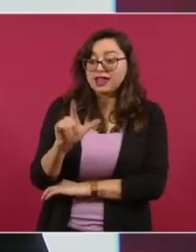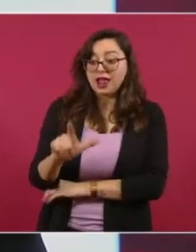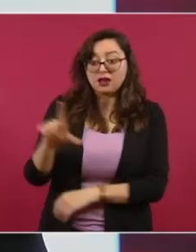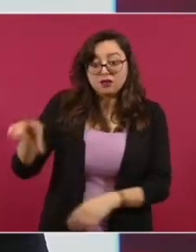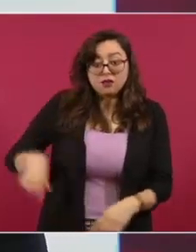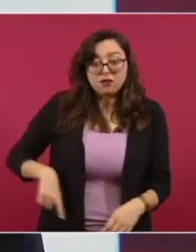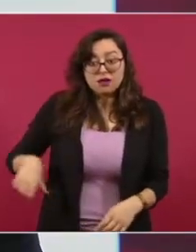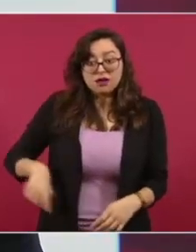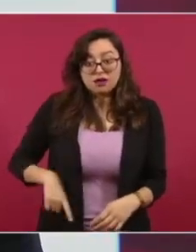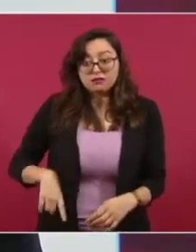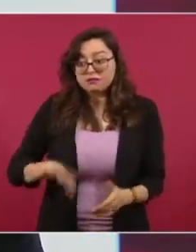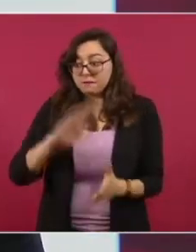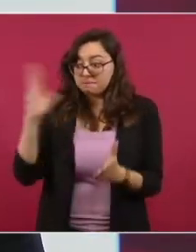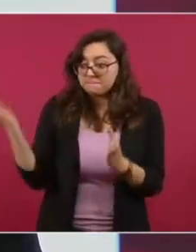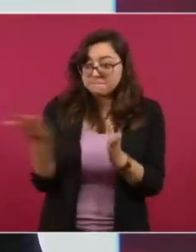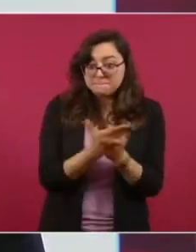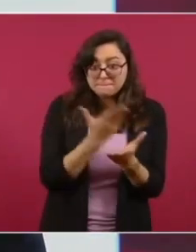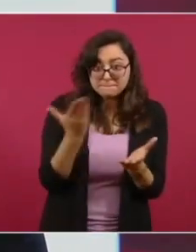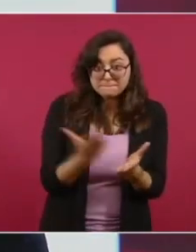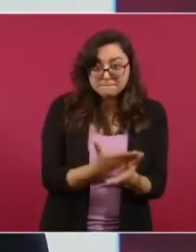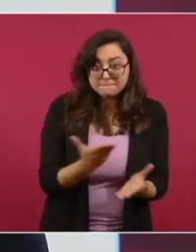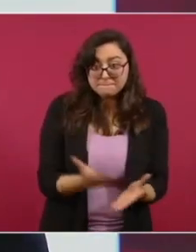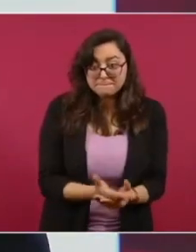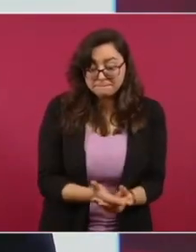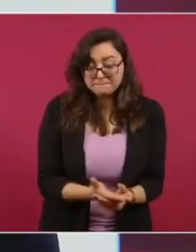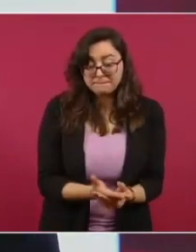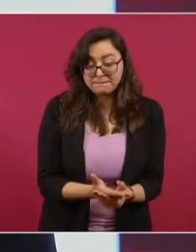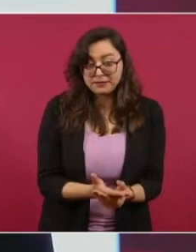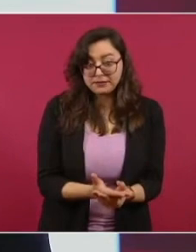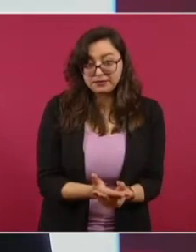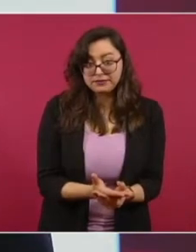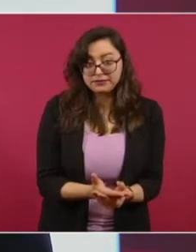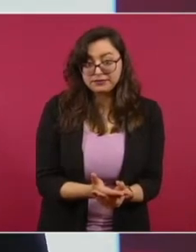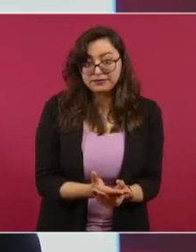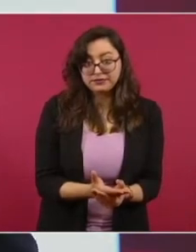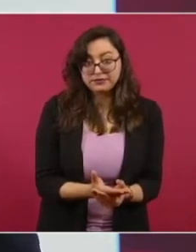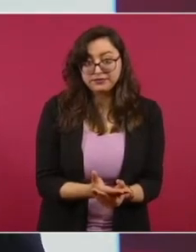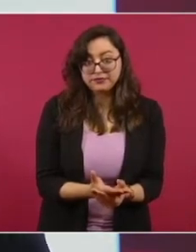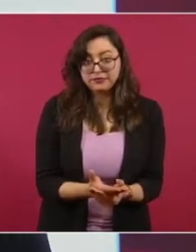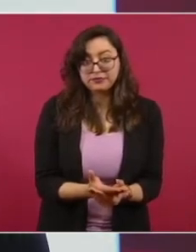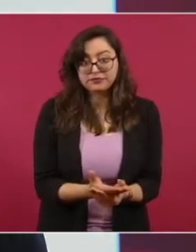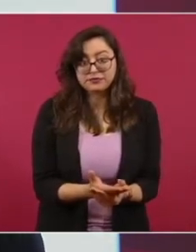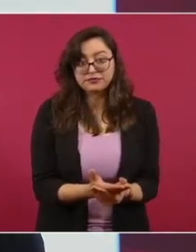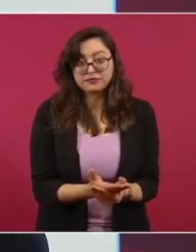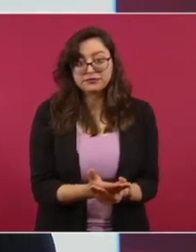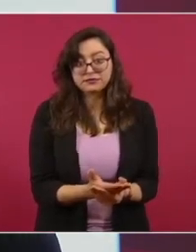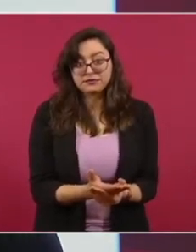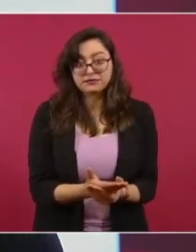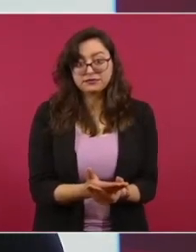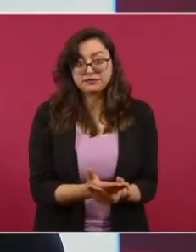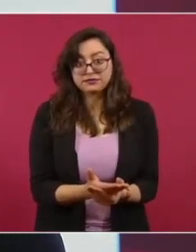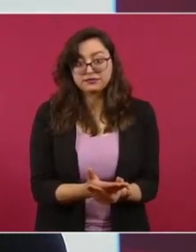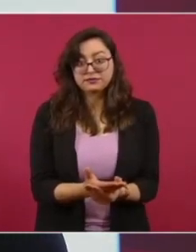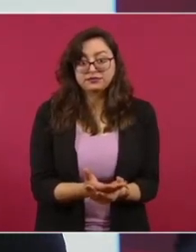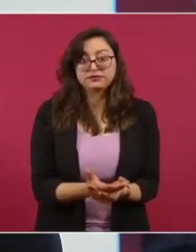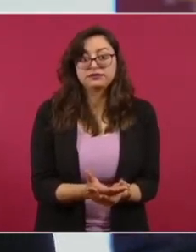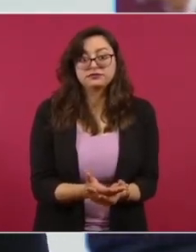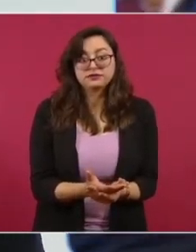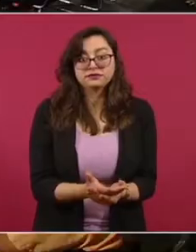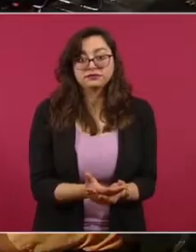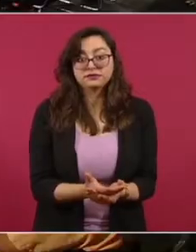nosotros sí tomamos en cuenta para efectos de la operación en campo